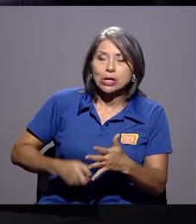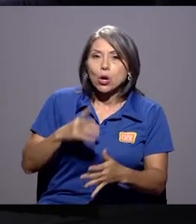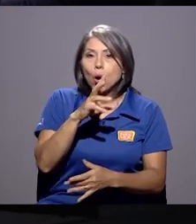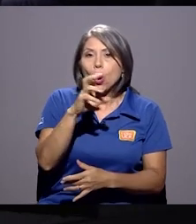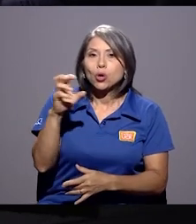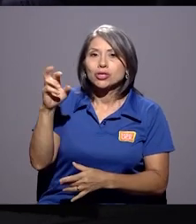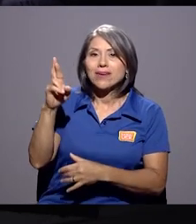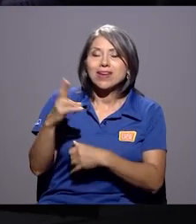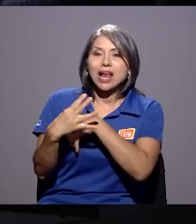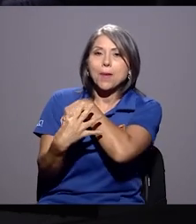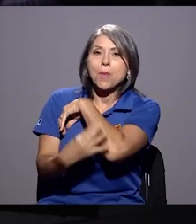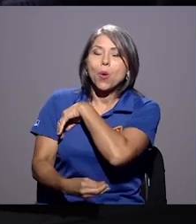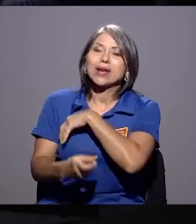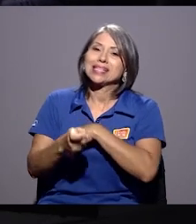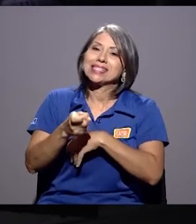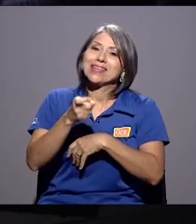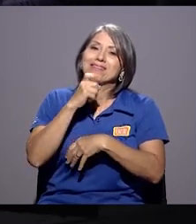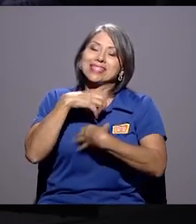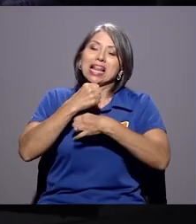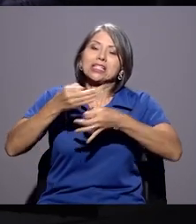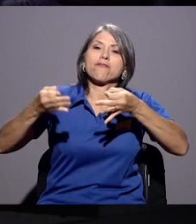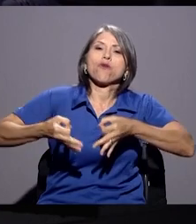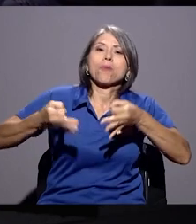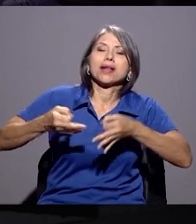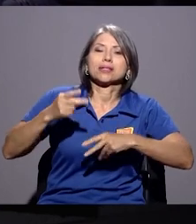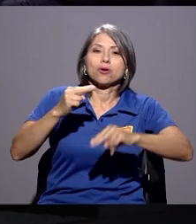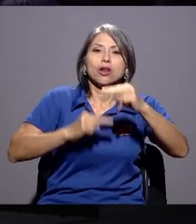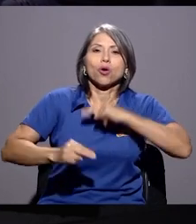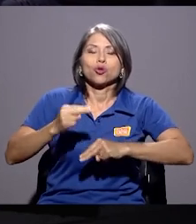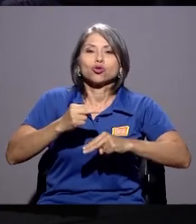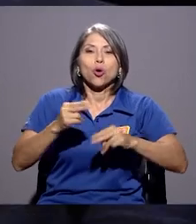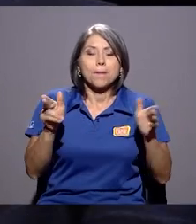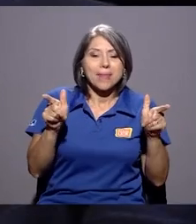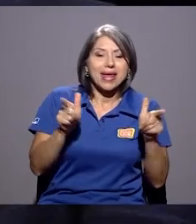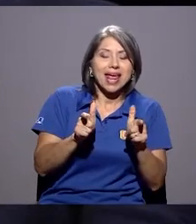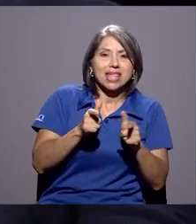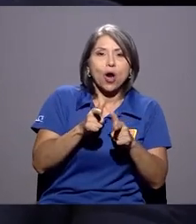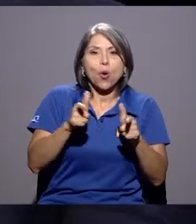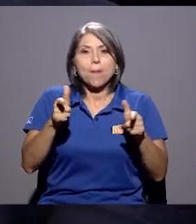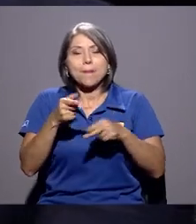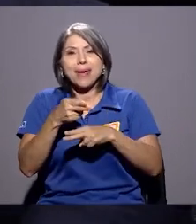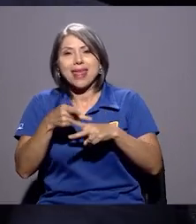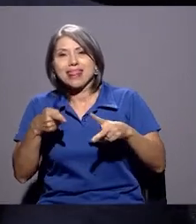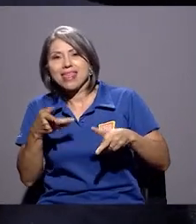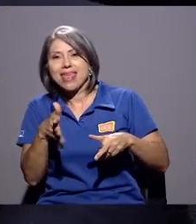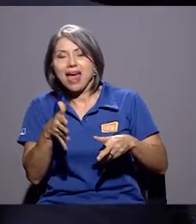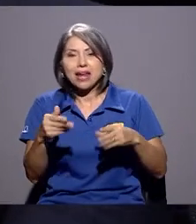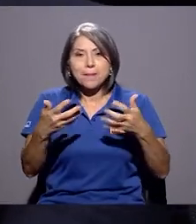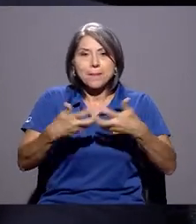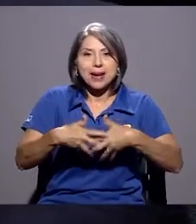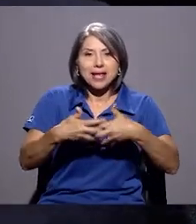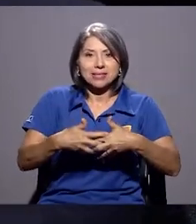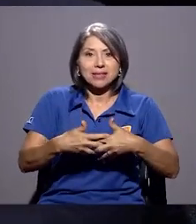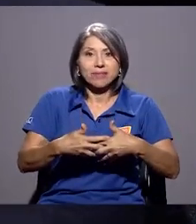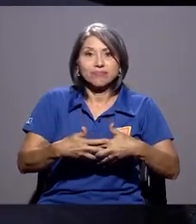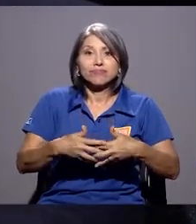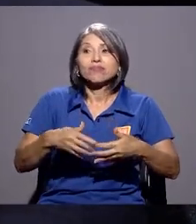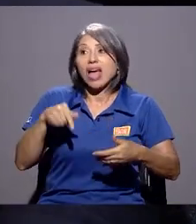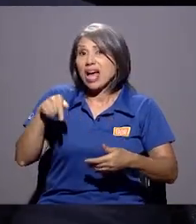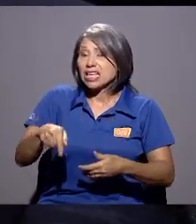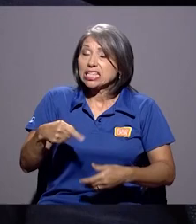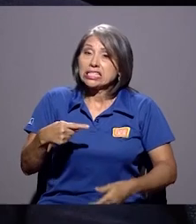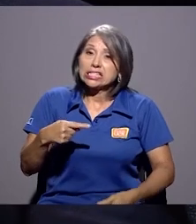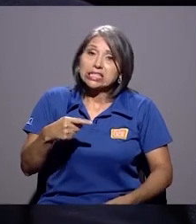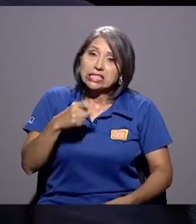en donde es muy difícil formalizar un negocio, una pequeña y mediana empresa. Y esto, aquí hay, por un lado, un costo muy